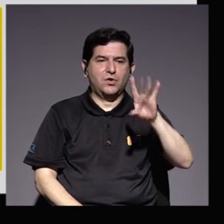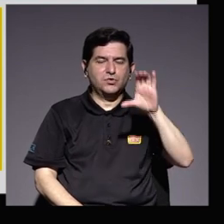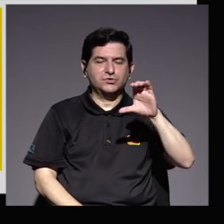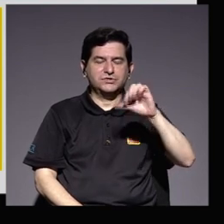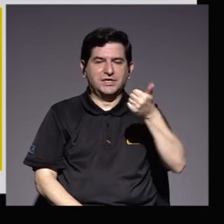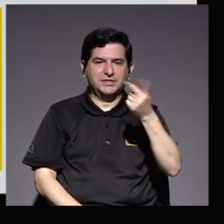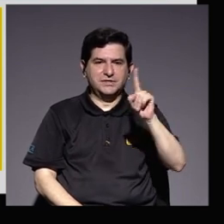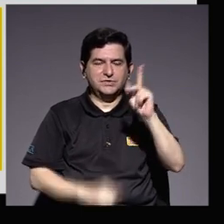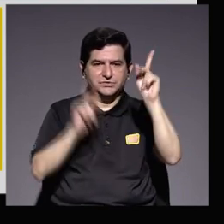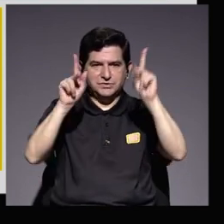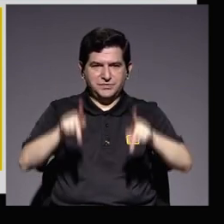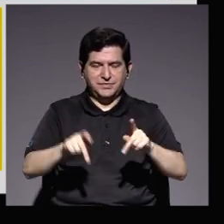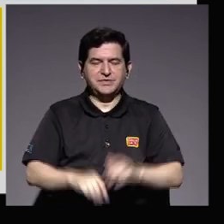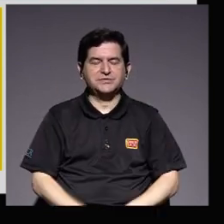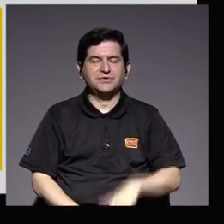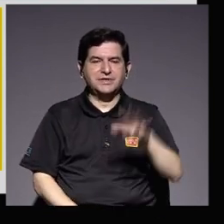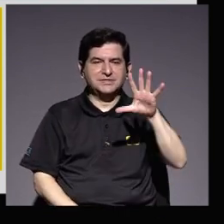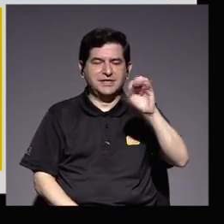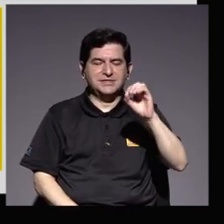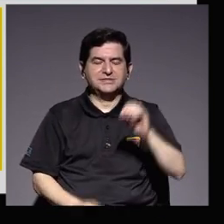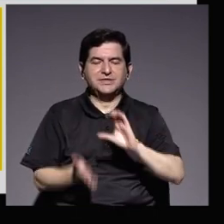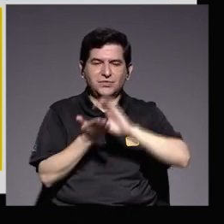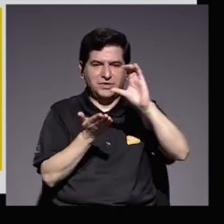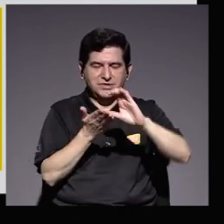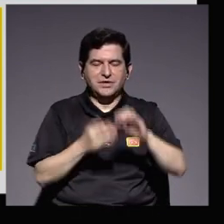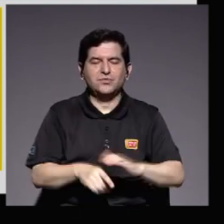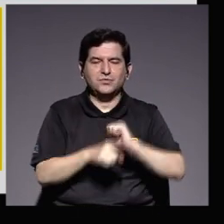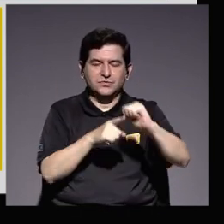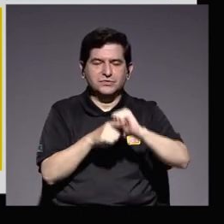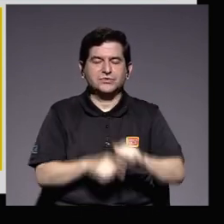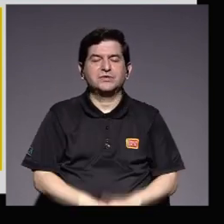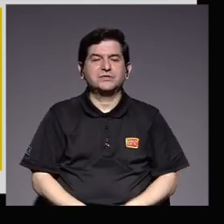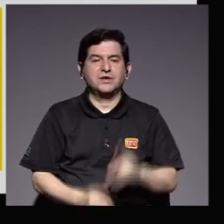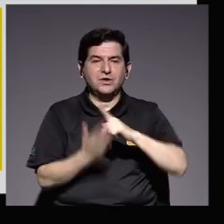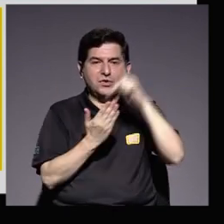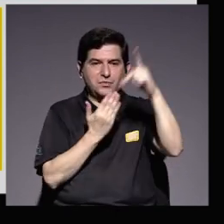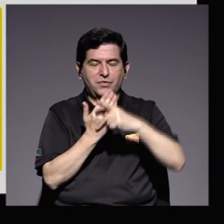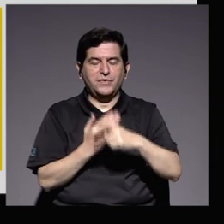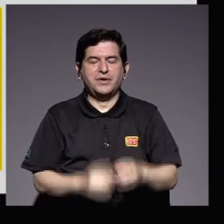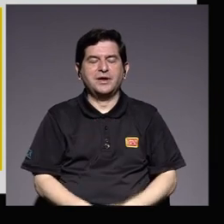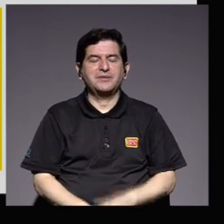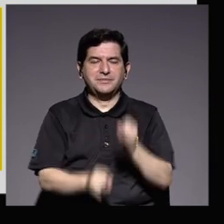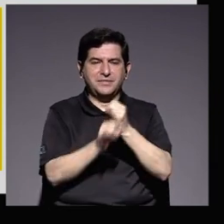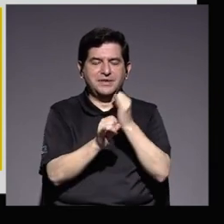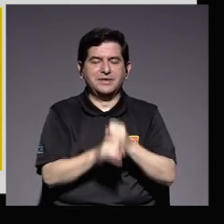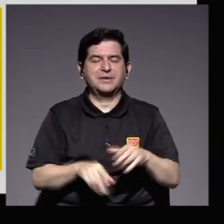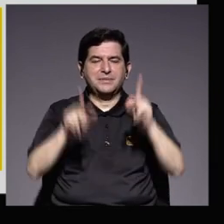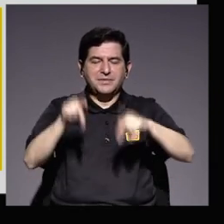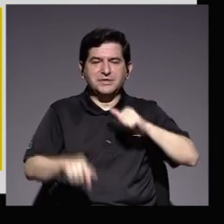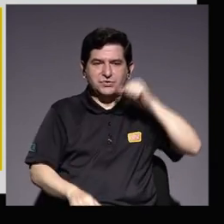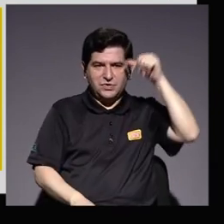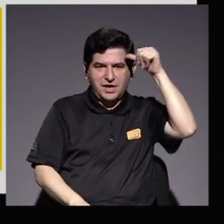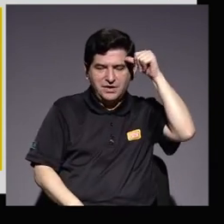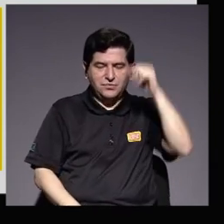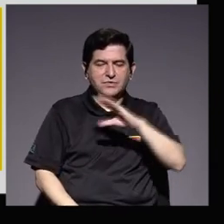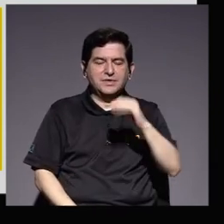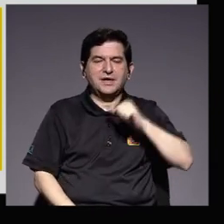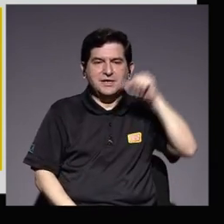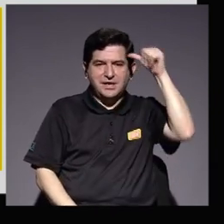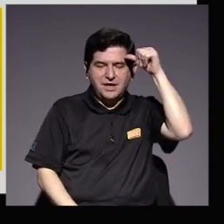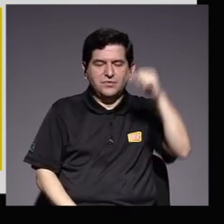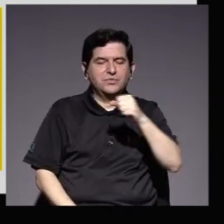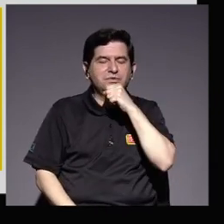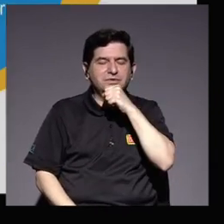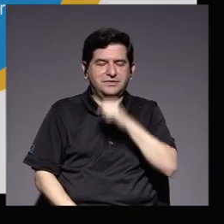capacitaran en 50 cursos asimismo el programa institucional de la persona adulta mayor adulta y adulta mayor Pian